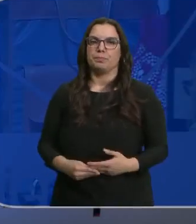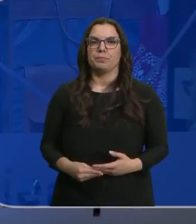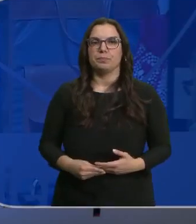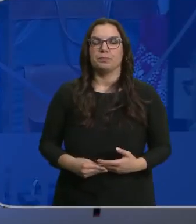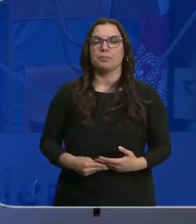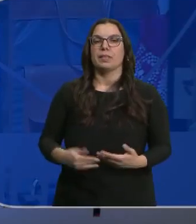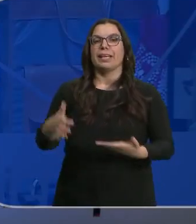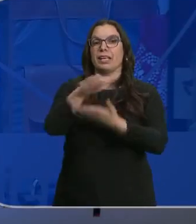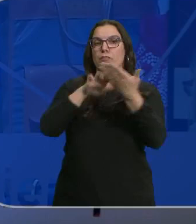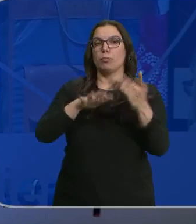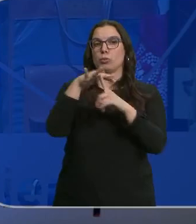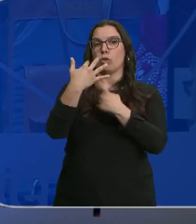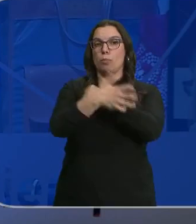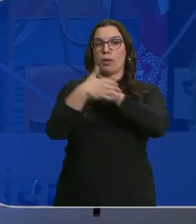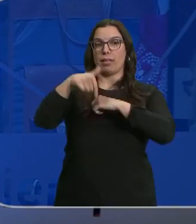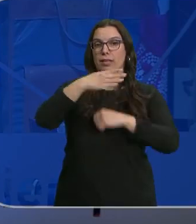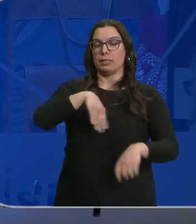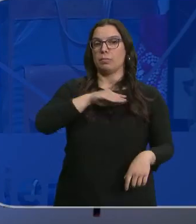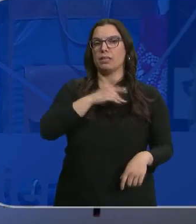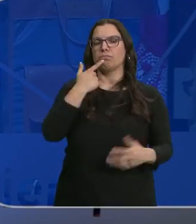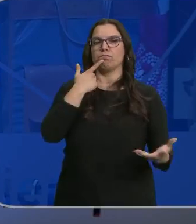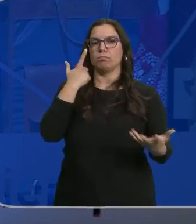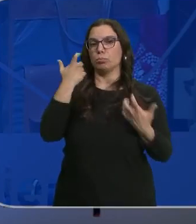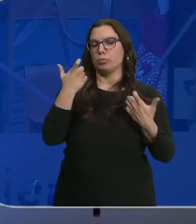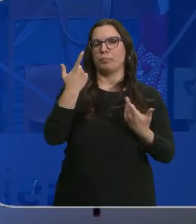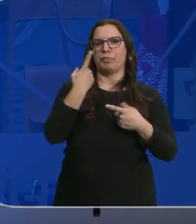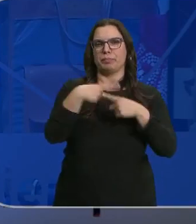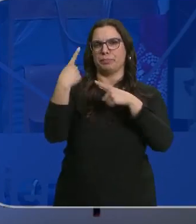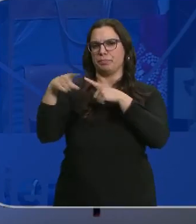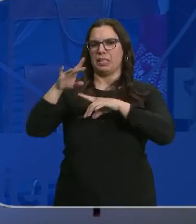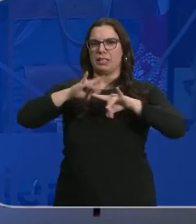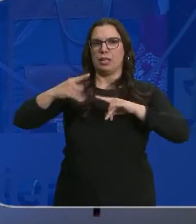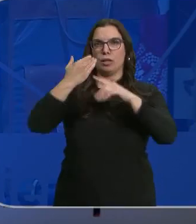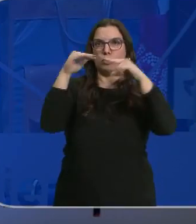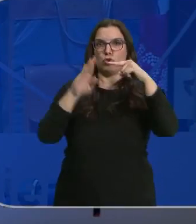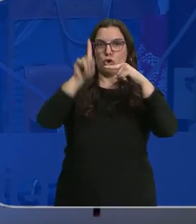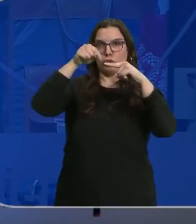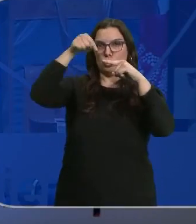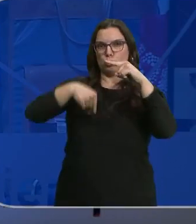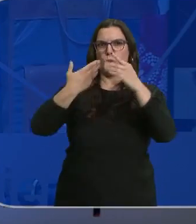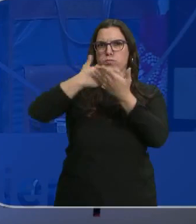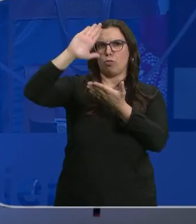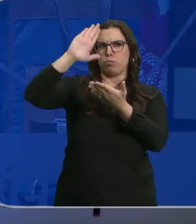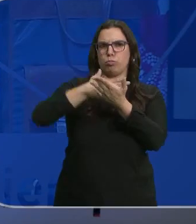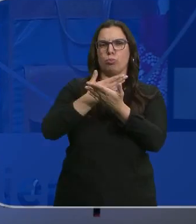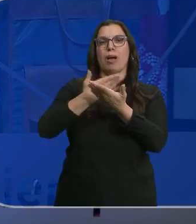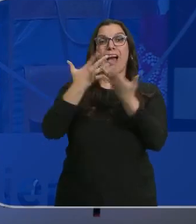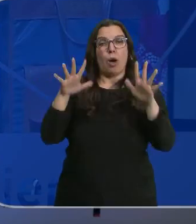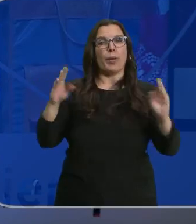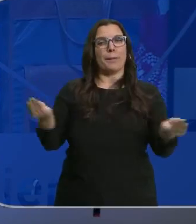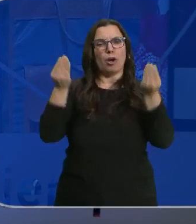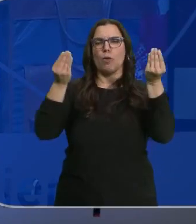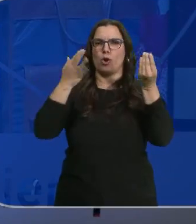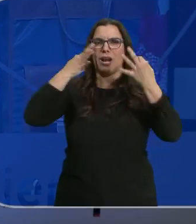El informe del estado de la pobreza en nuestro país refleja que las diferencias territoriales entre la mitad norte y sur se mantienen, pese a la mejora de los datos.